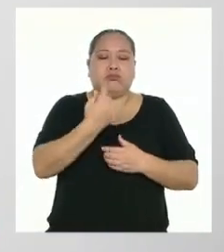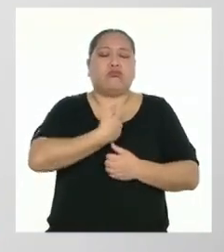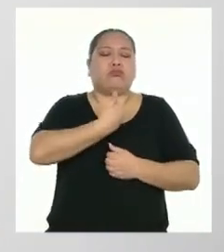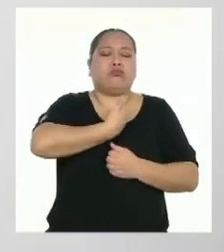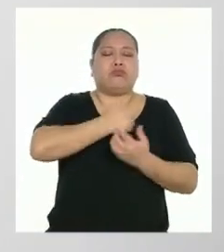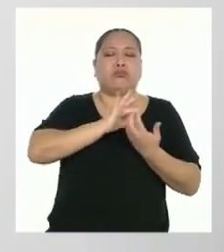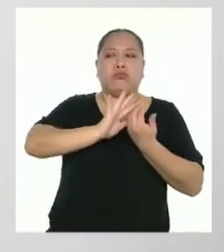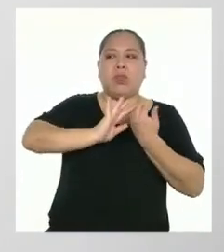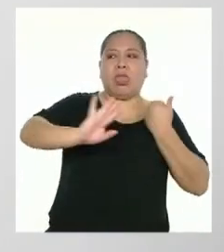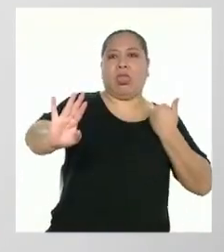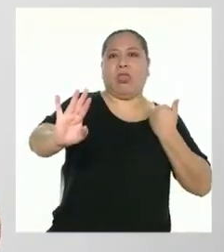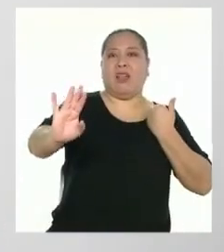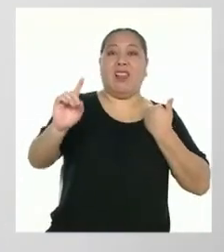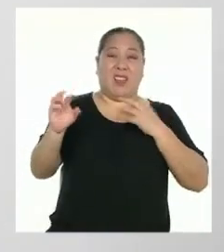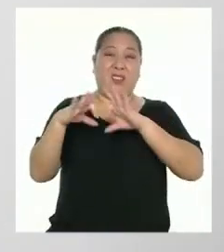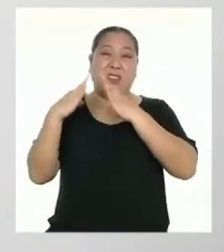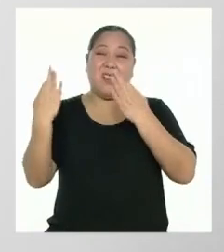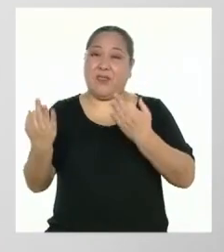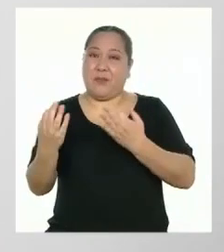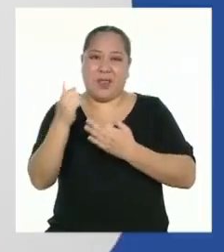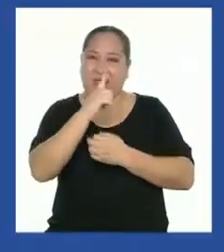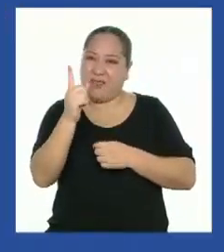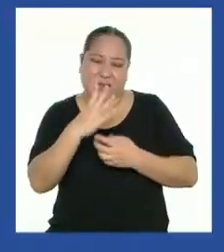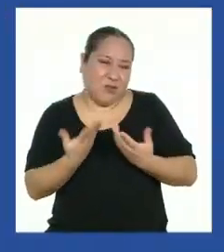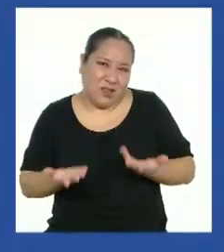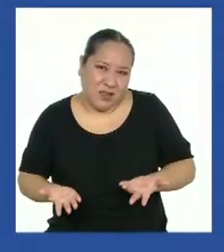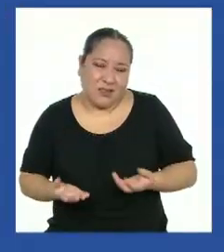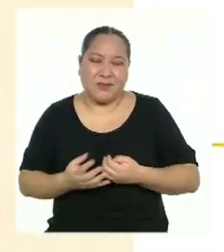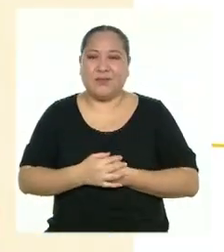todo lo contrario. ¡Continuemos!